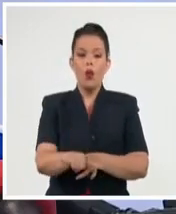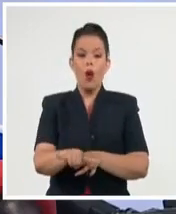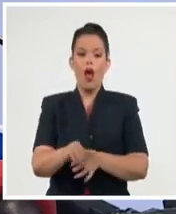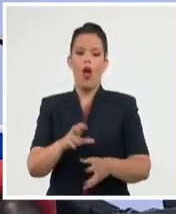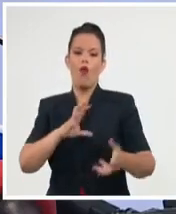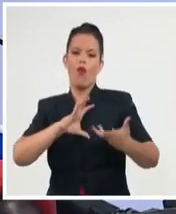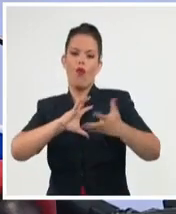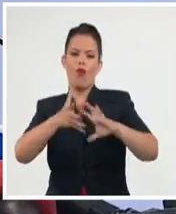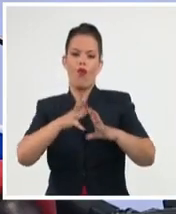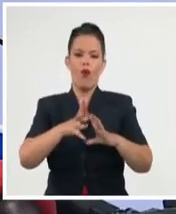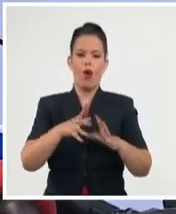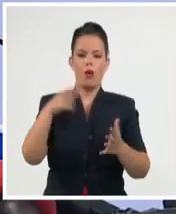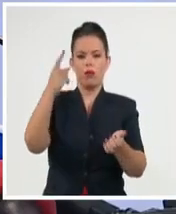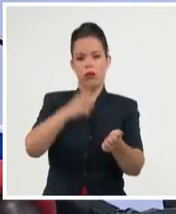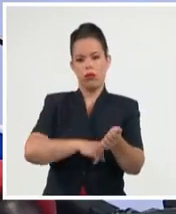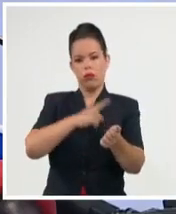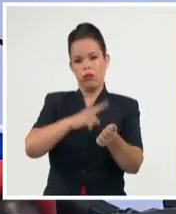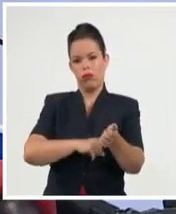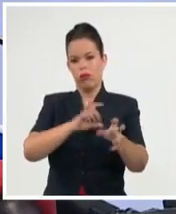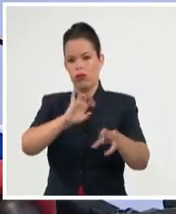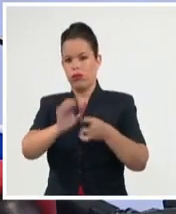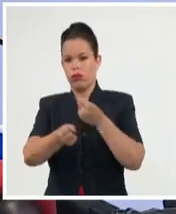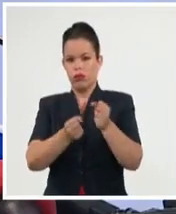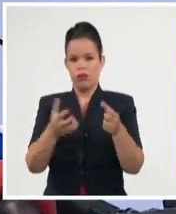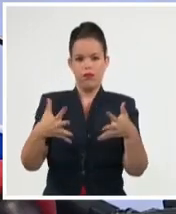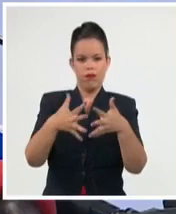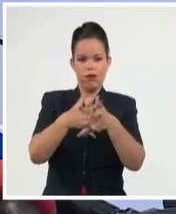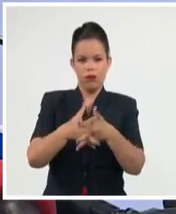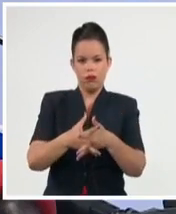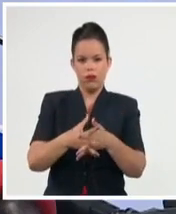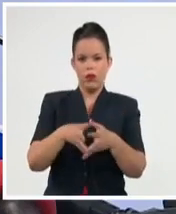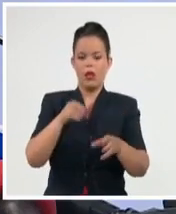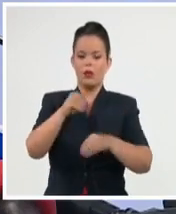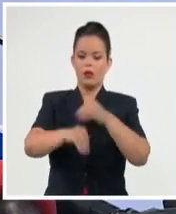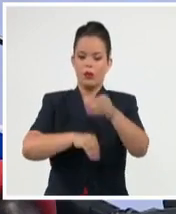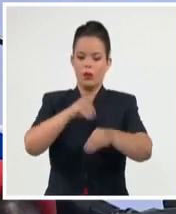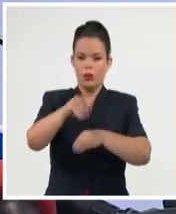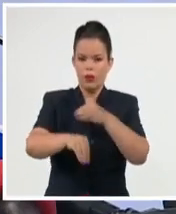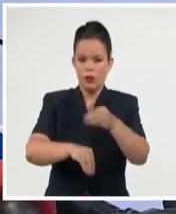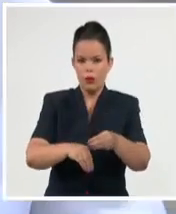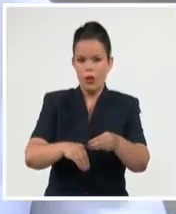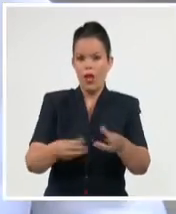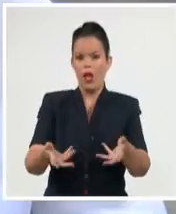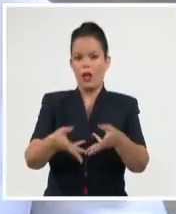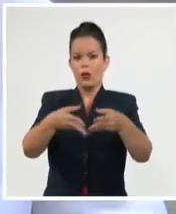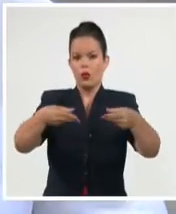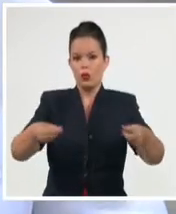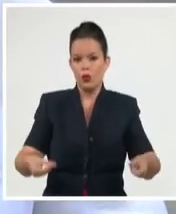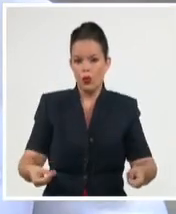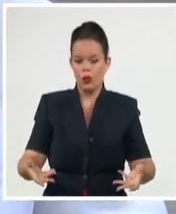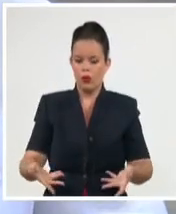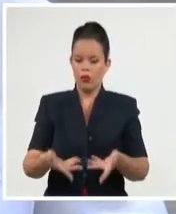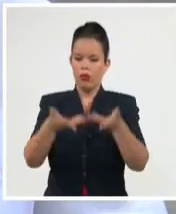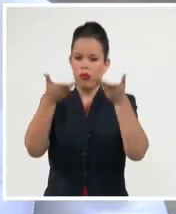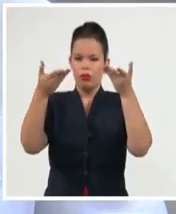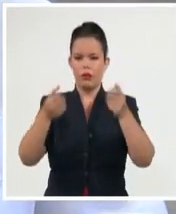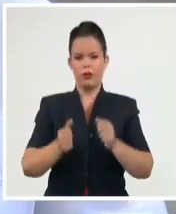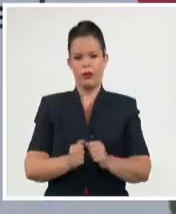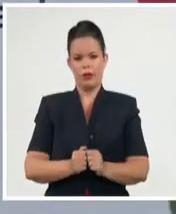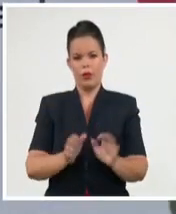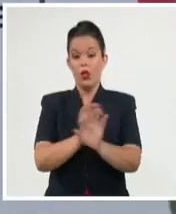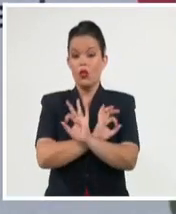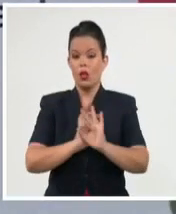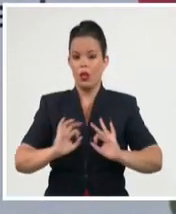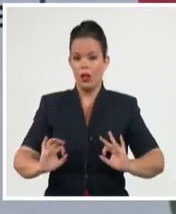para el desarrollo de la agricultura sostenible y el incremento de la resiliencia y también con respuesta a